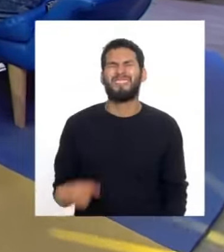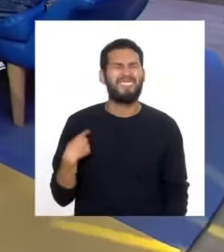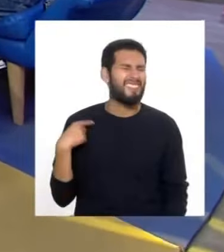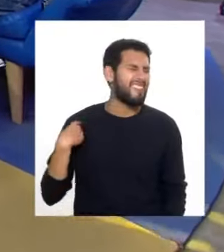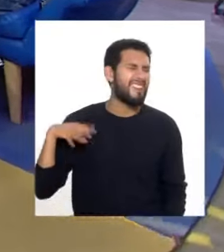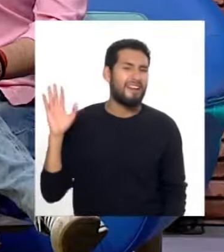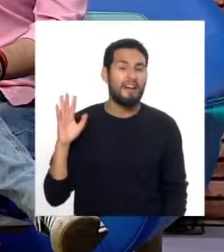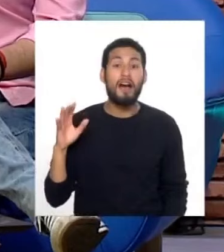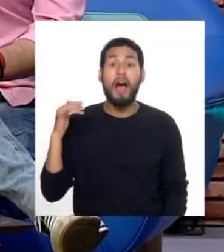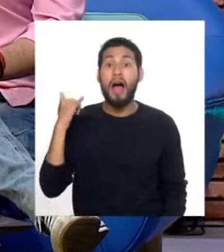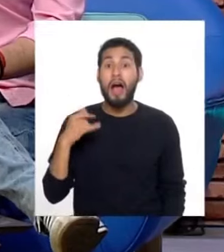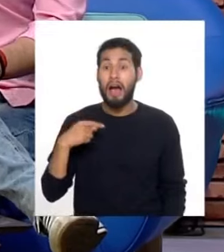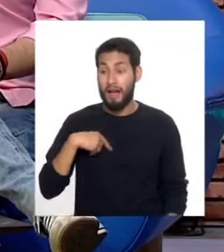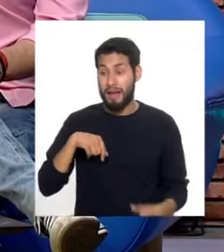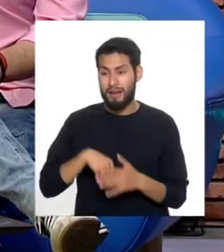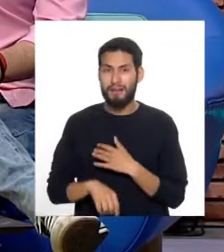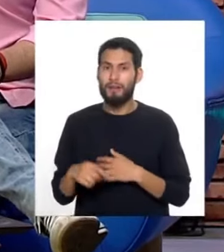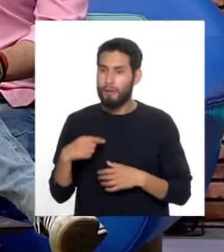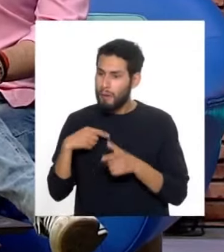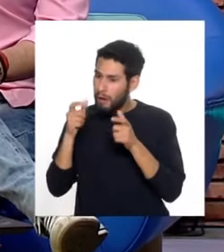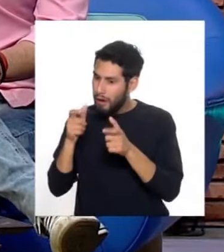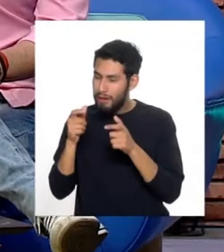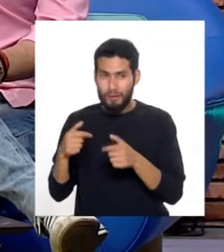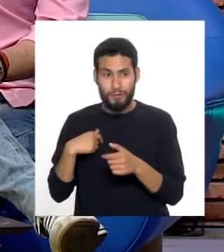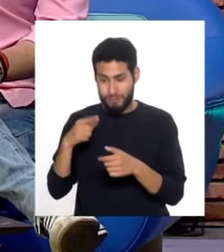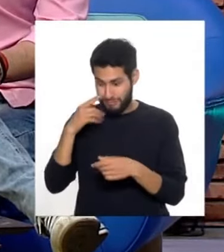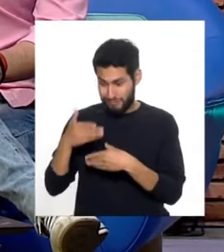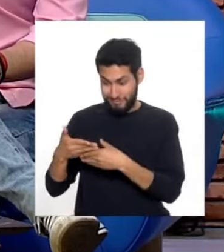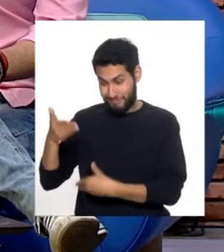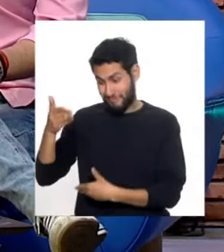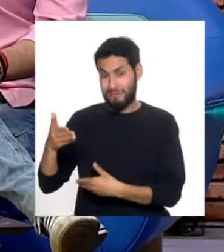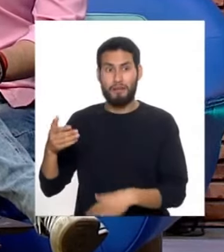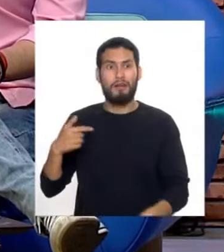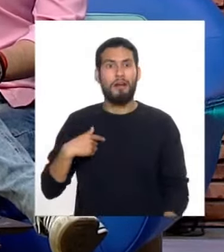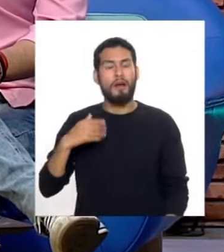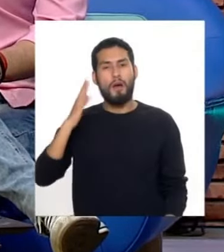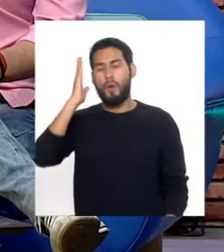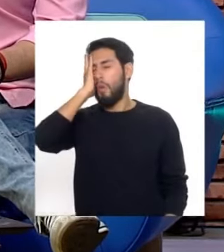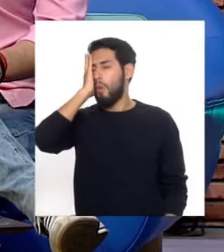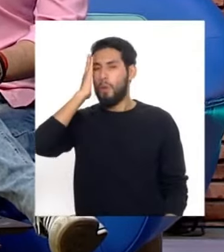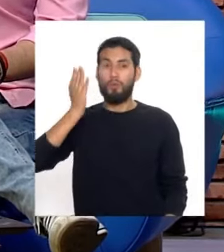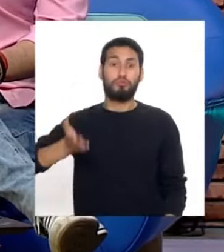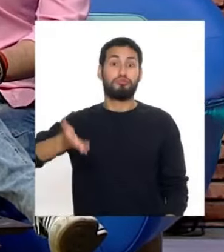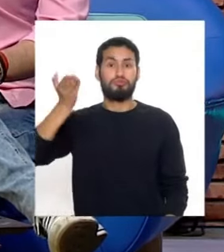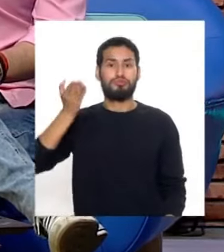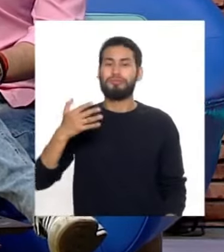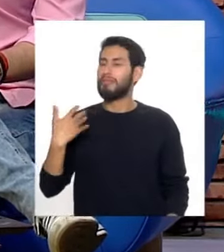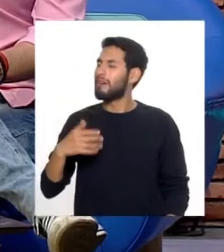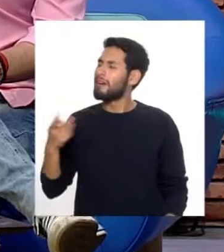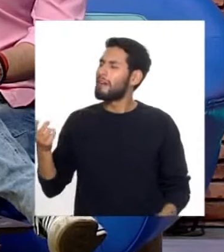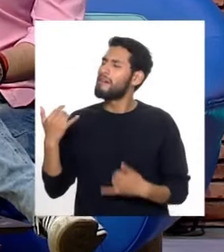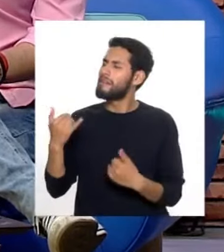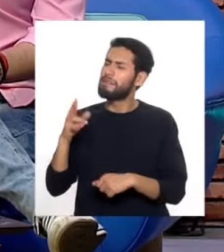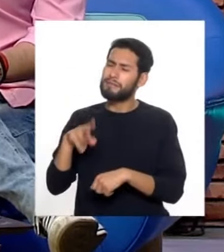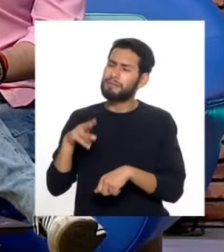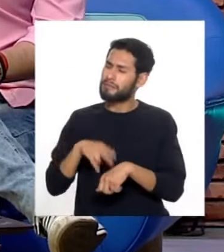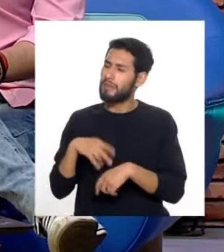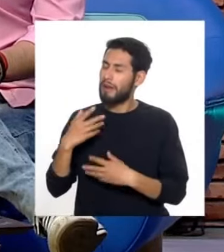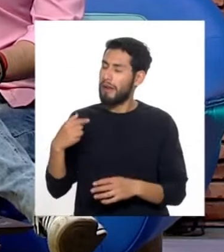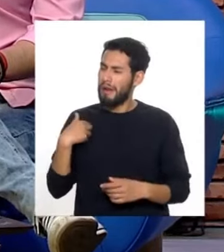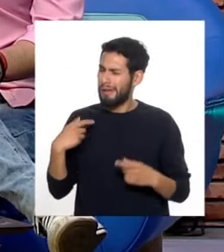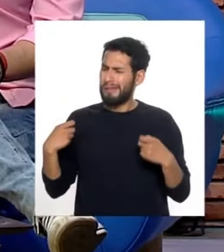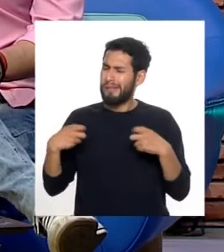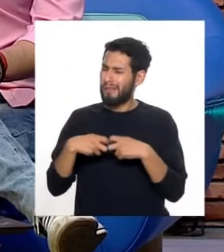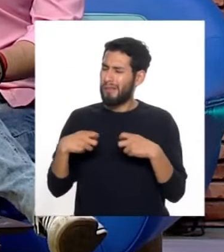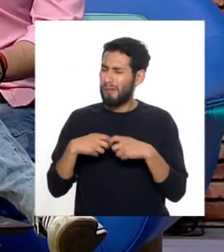que tengo hijos, yo estoy detrás porque veo el recibo y me doy cuenta cuánto sube. Ingeniero, en lo cotidiano utilizamos a veces